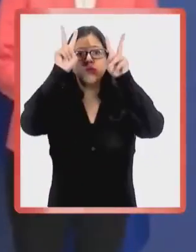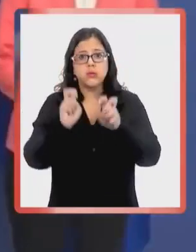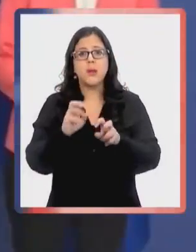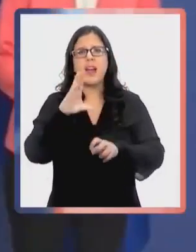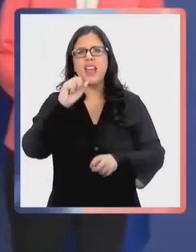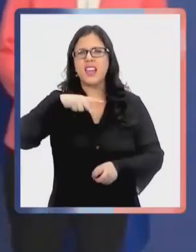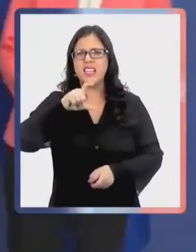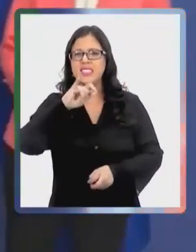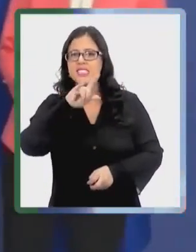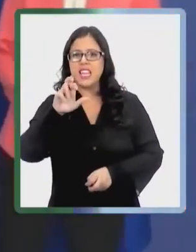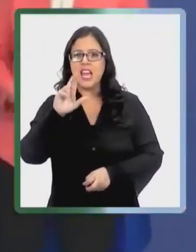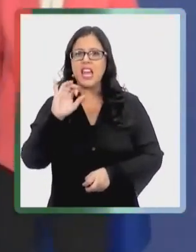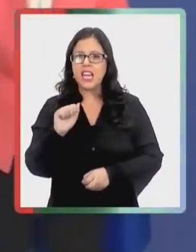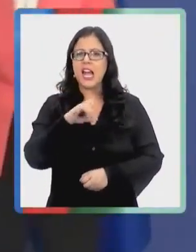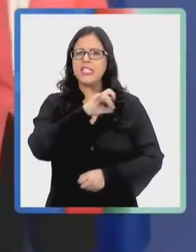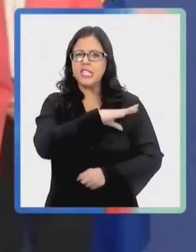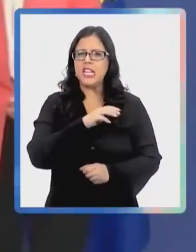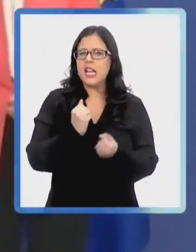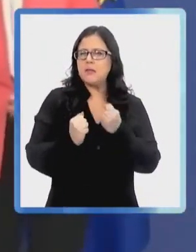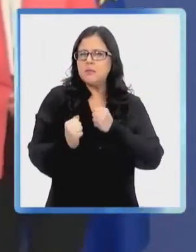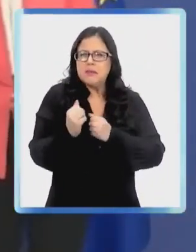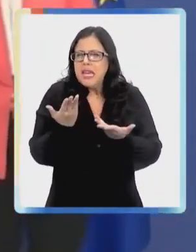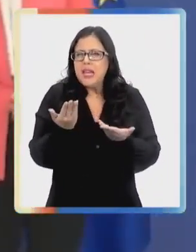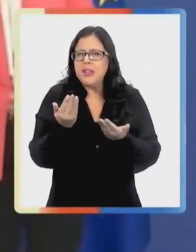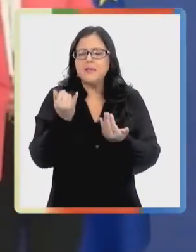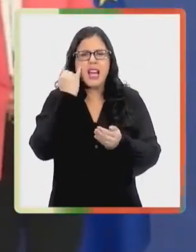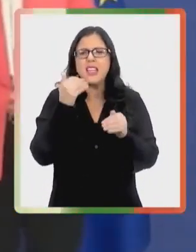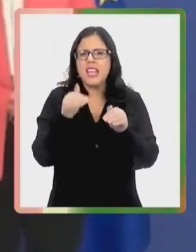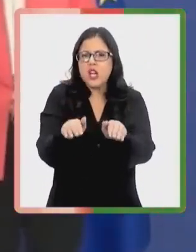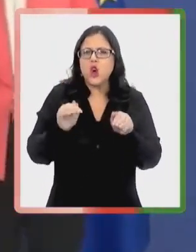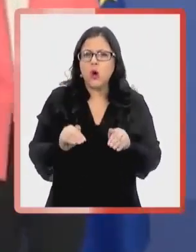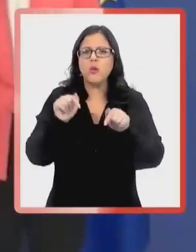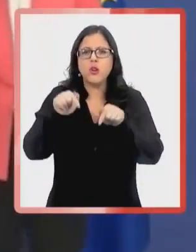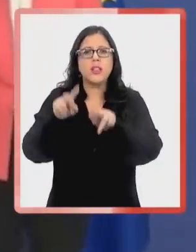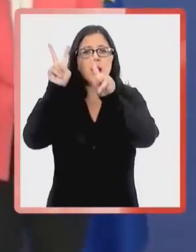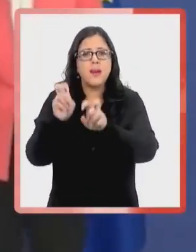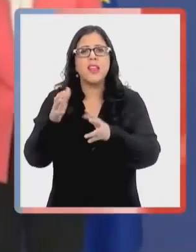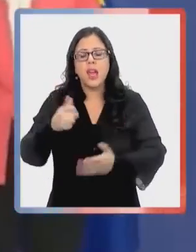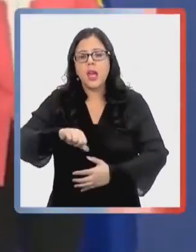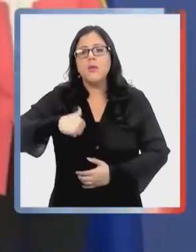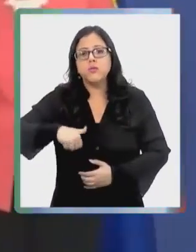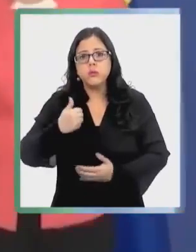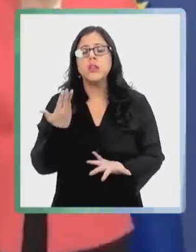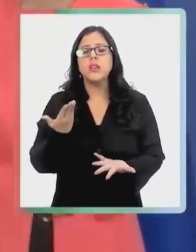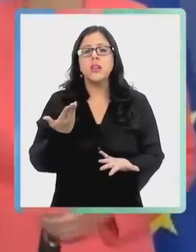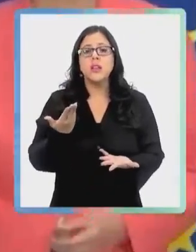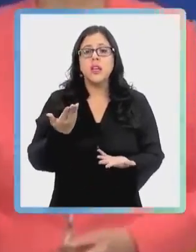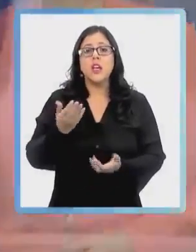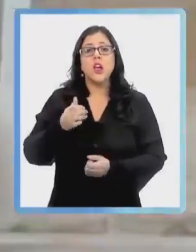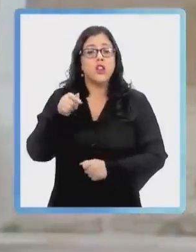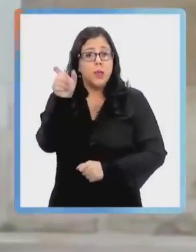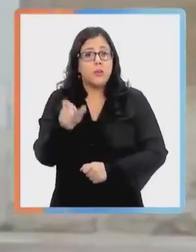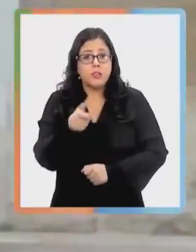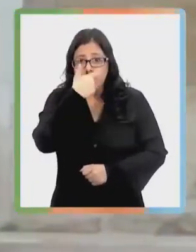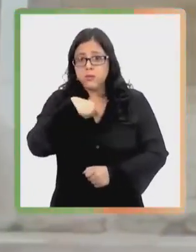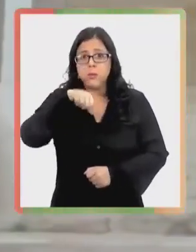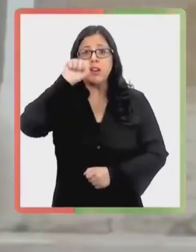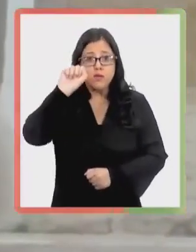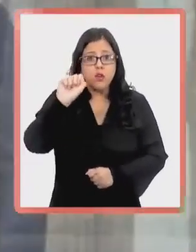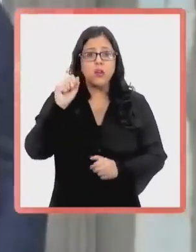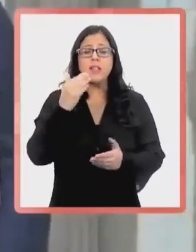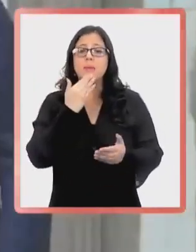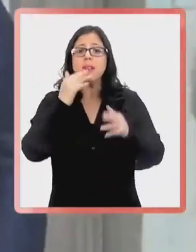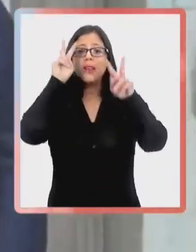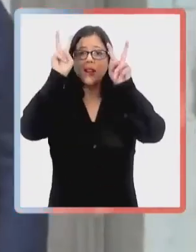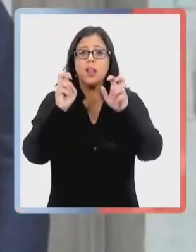Atribuyó a la juventud de Gabriel Boric y la falta de costumbre de asistir a estas reuniones la ansiedad por conseguir una declaración de